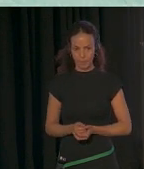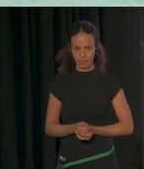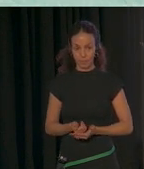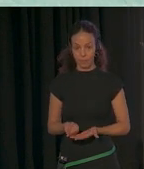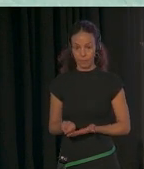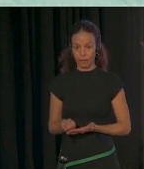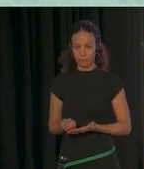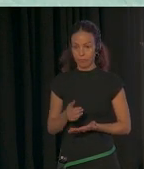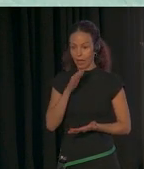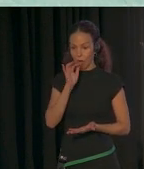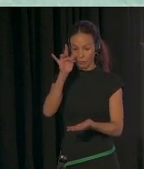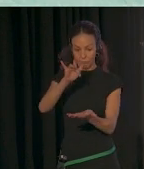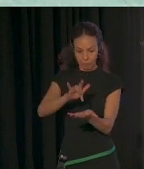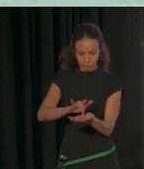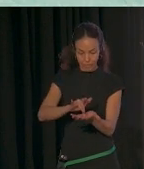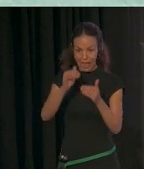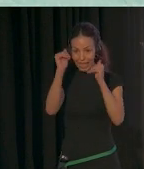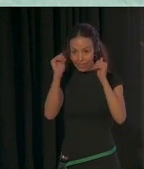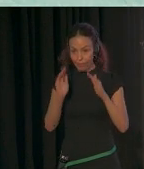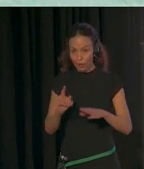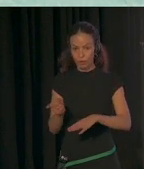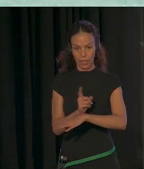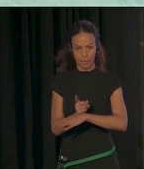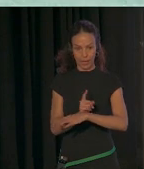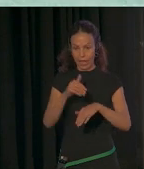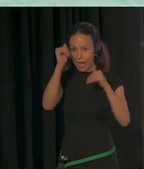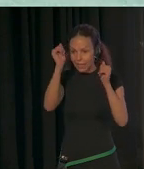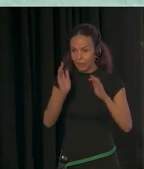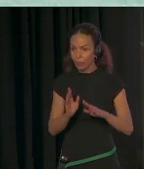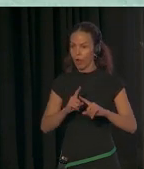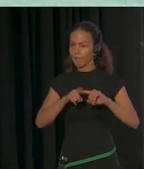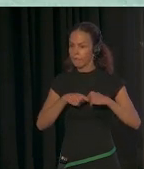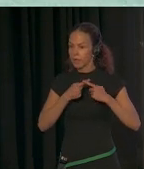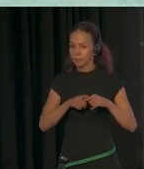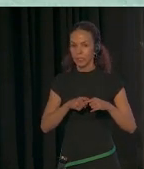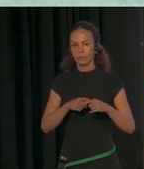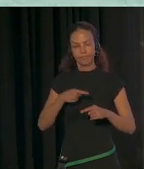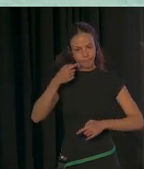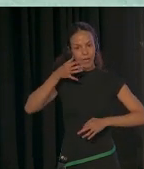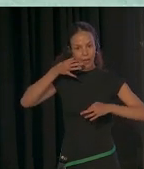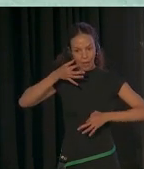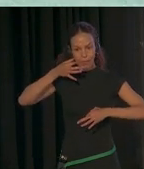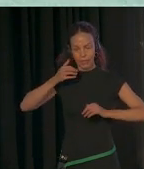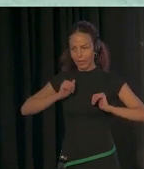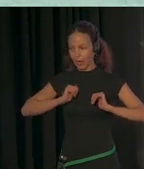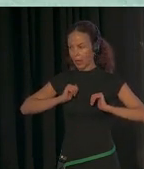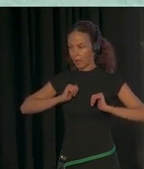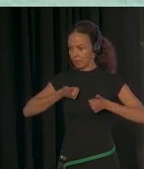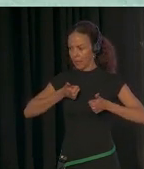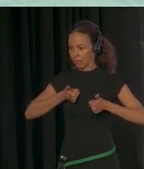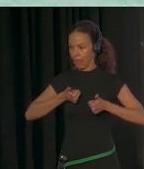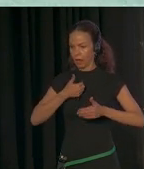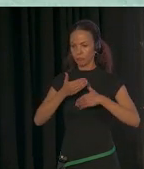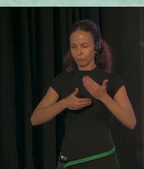en el que la atención temprana y la atención a las familias realmente está empezando a sentarse.